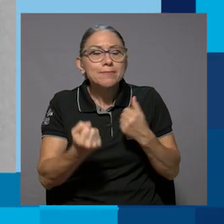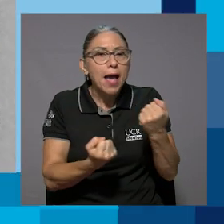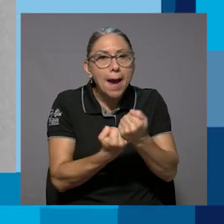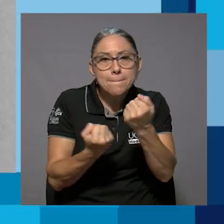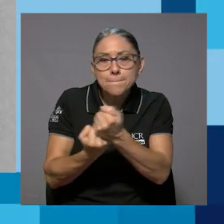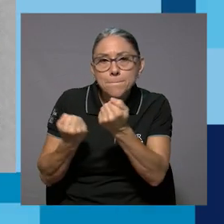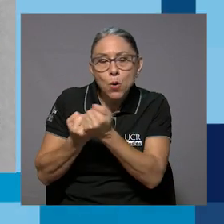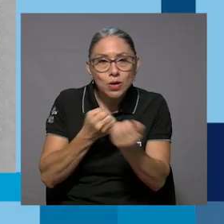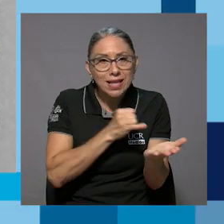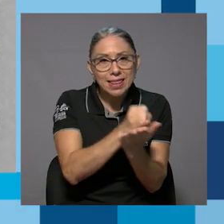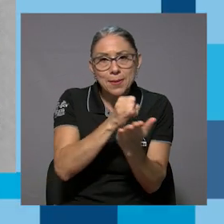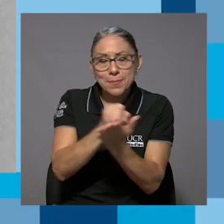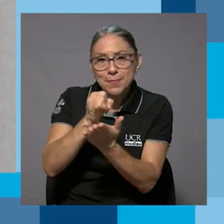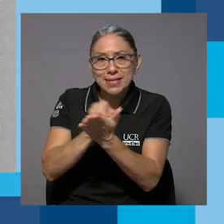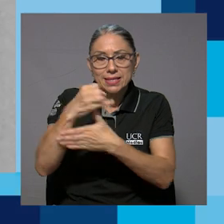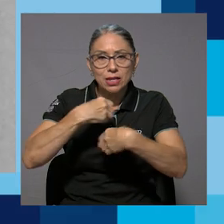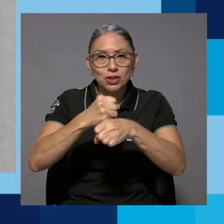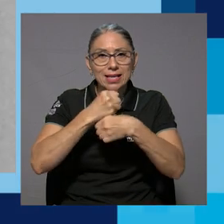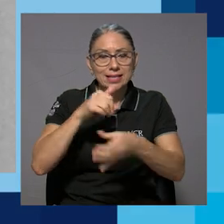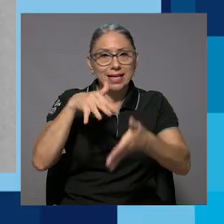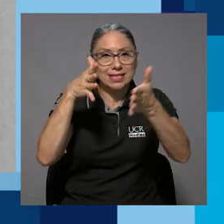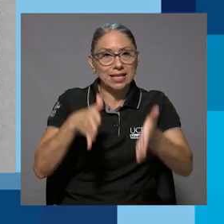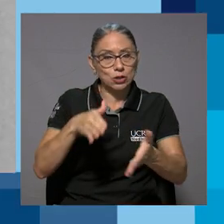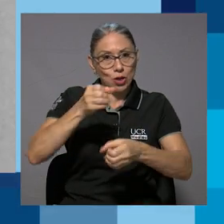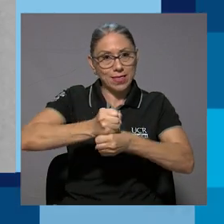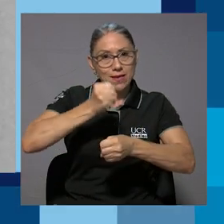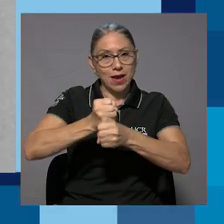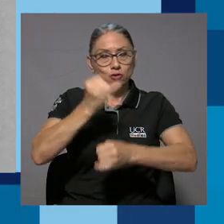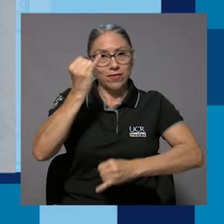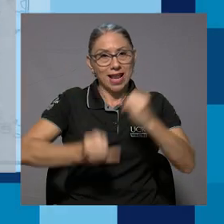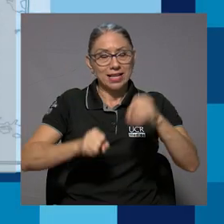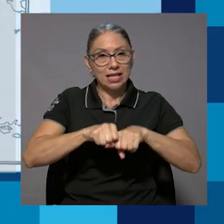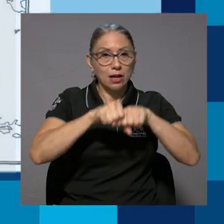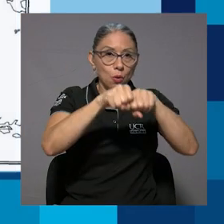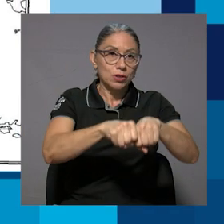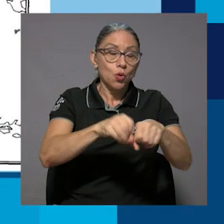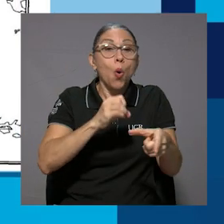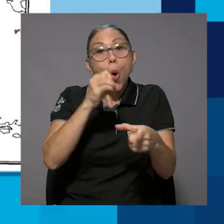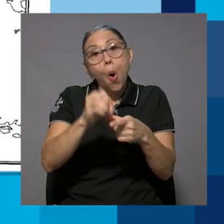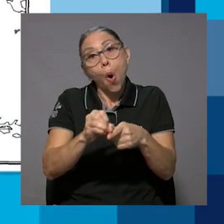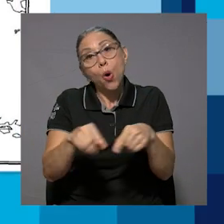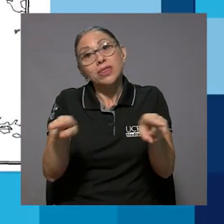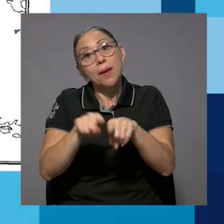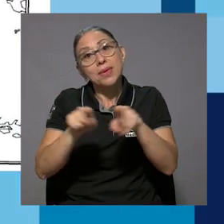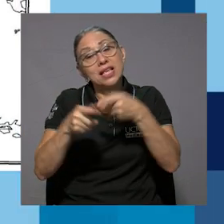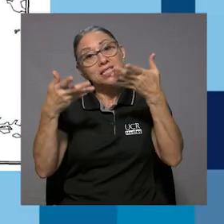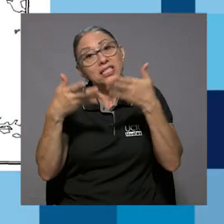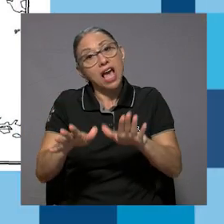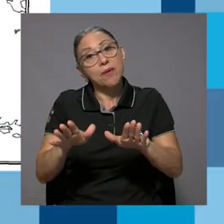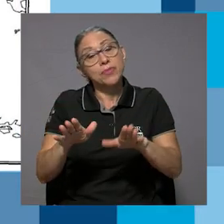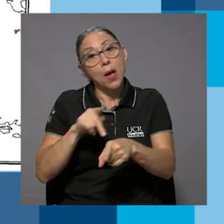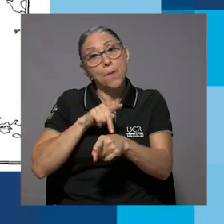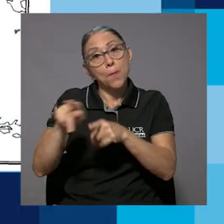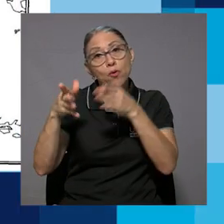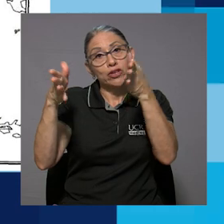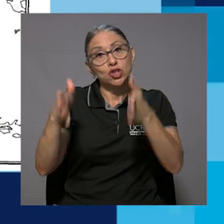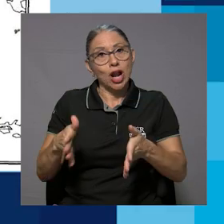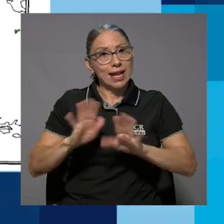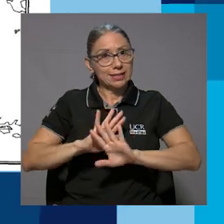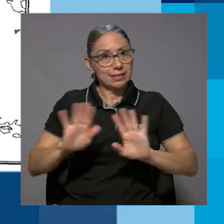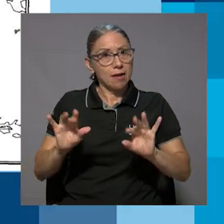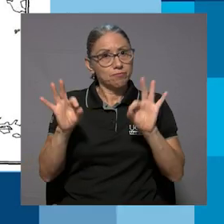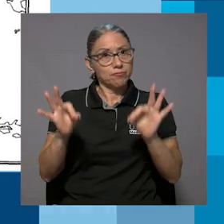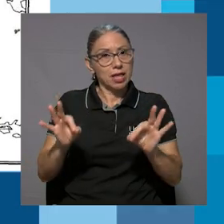aporte que den las investigaciones realizadas por estudiantes en trabajos finales de graduación o también ya